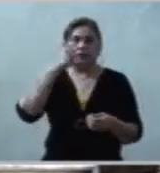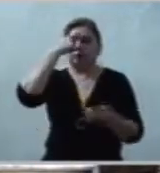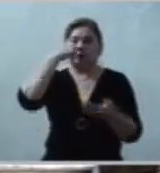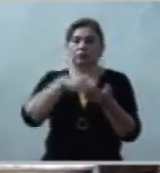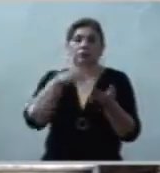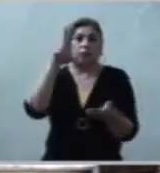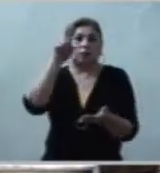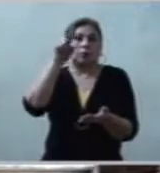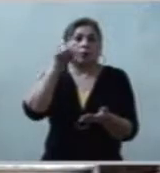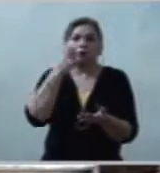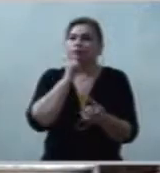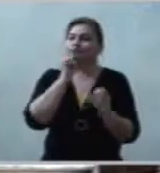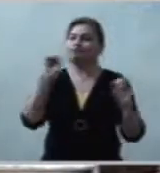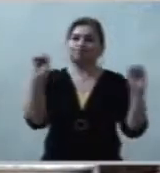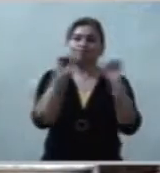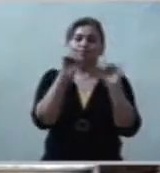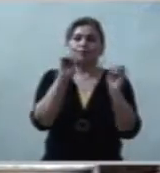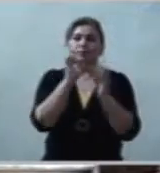en Jesús.